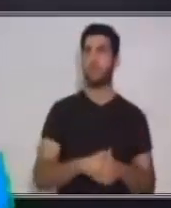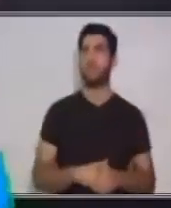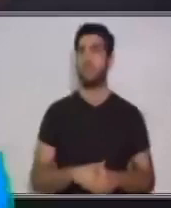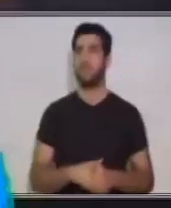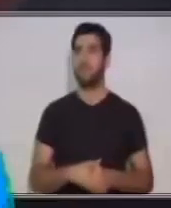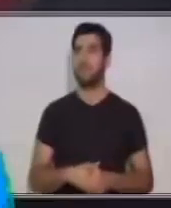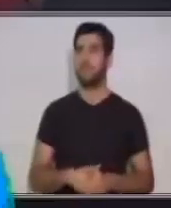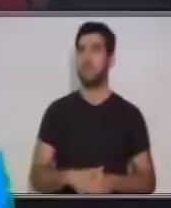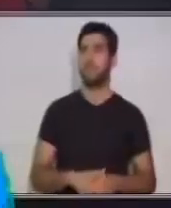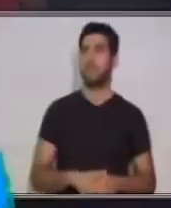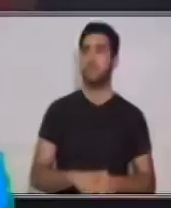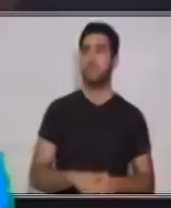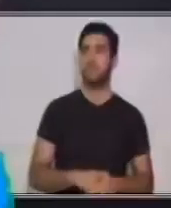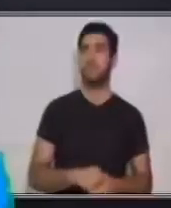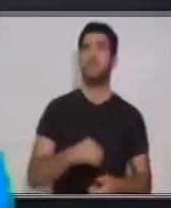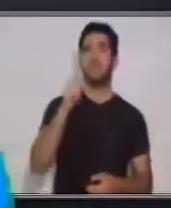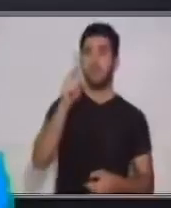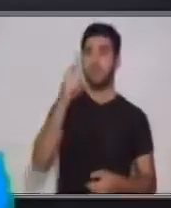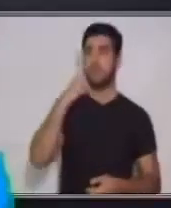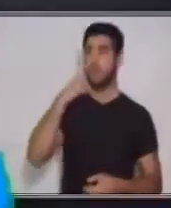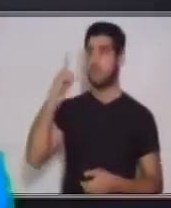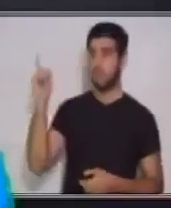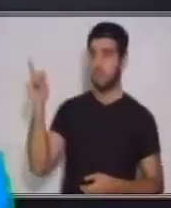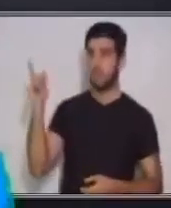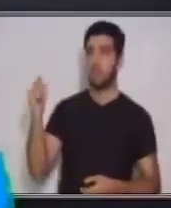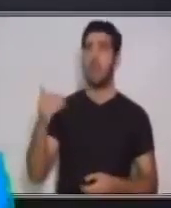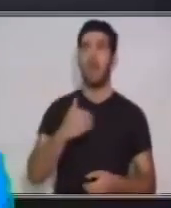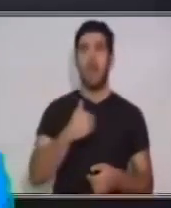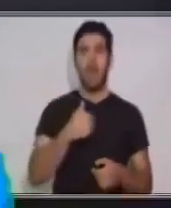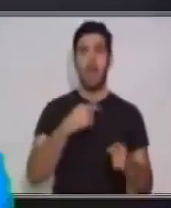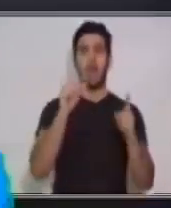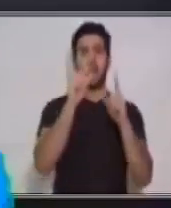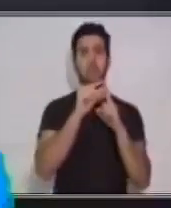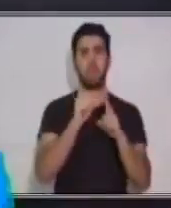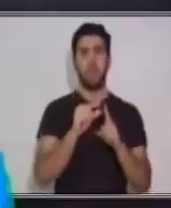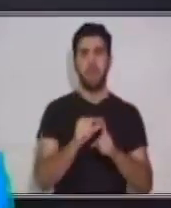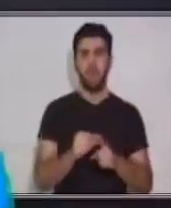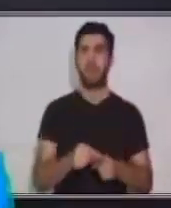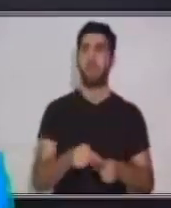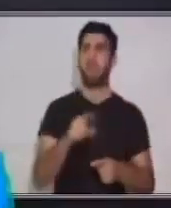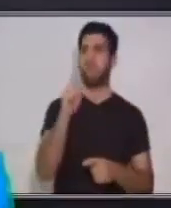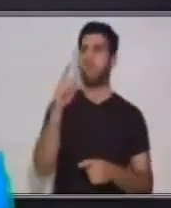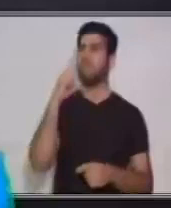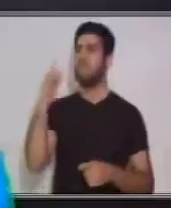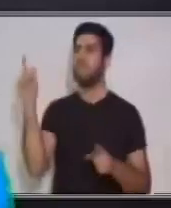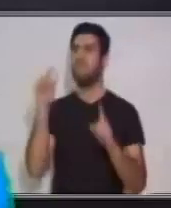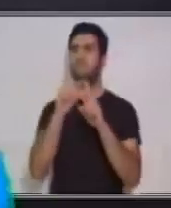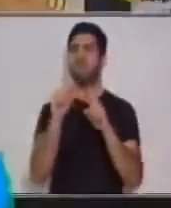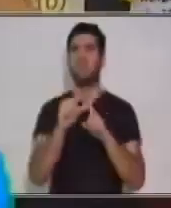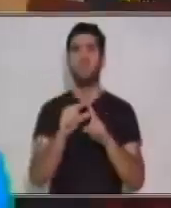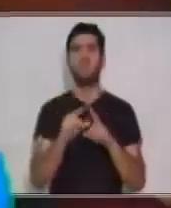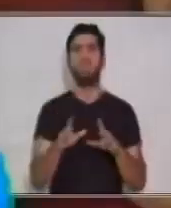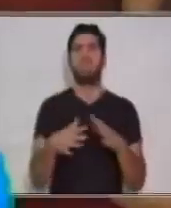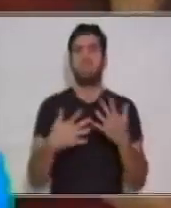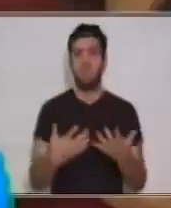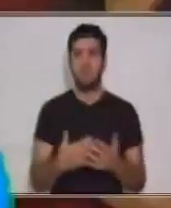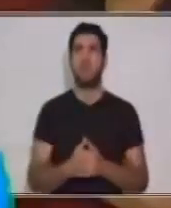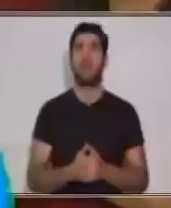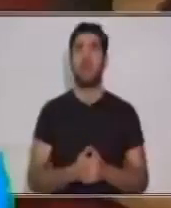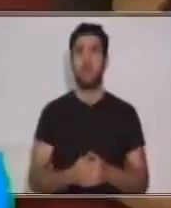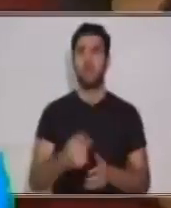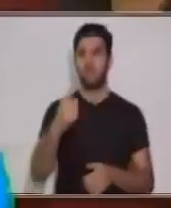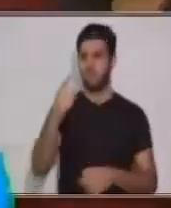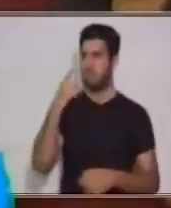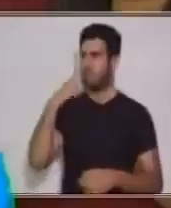Como observas, acá tengo algunas palabras. ¿Qué tienen de curioso estas palabras? Por ejemplo, dice amarillo,